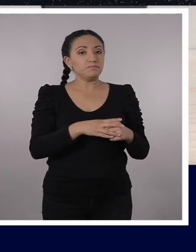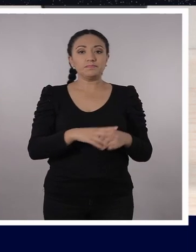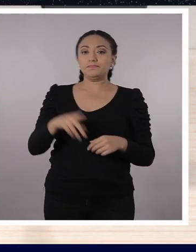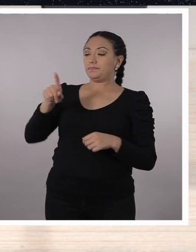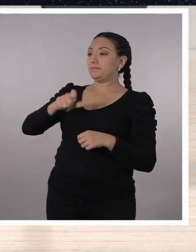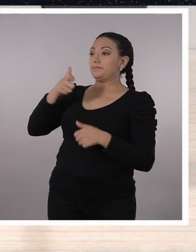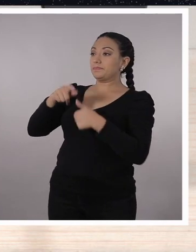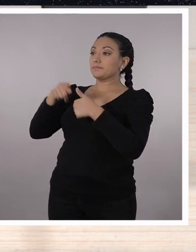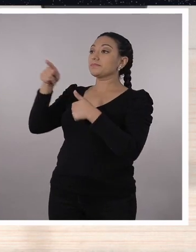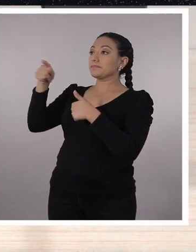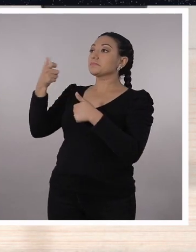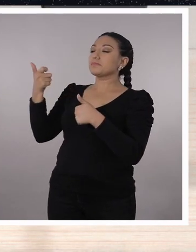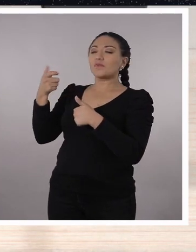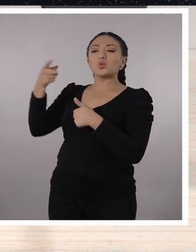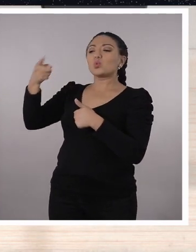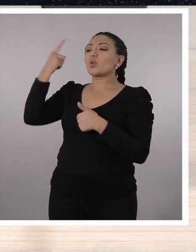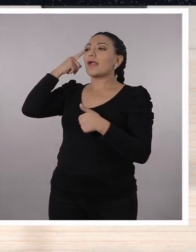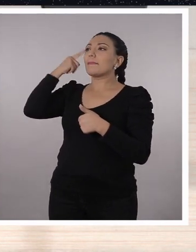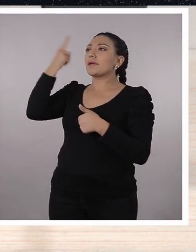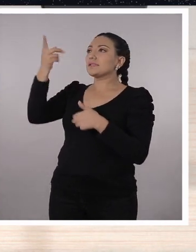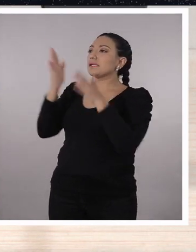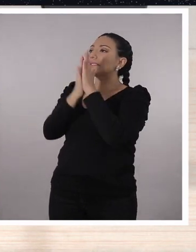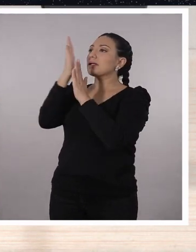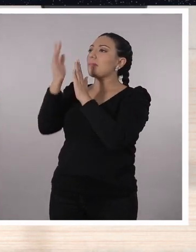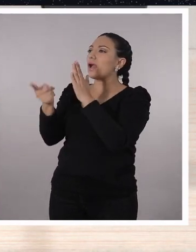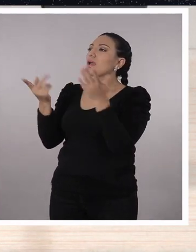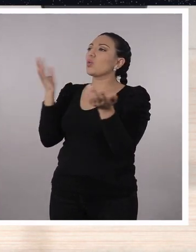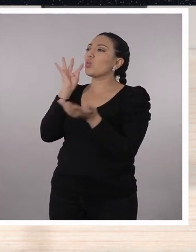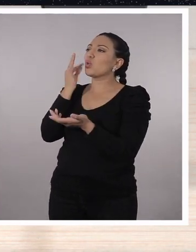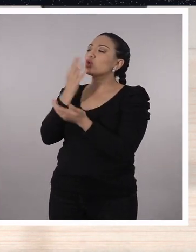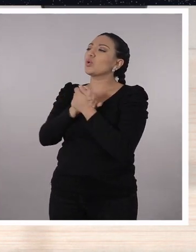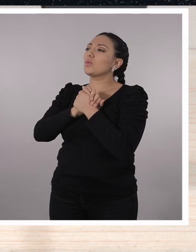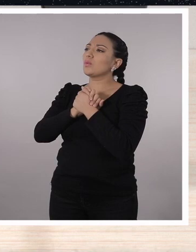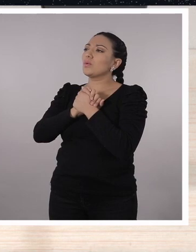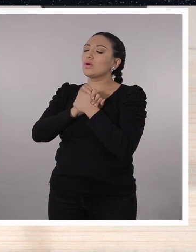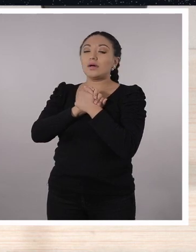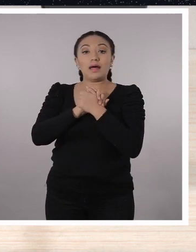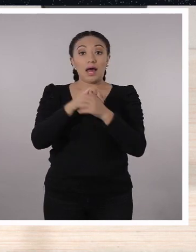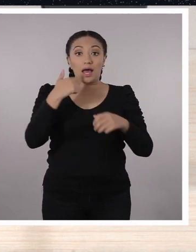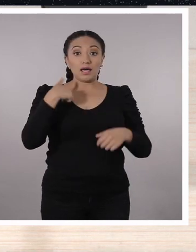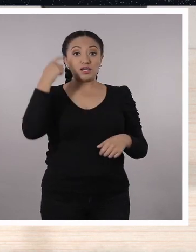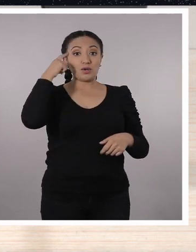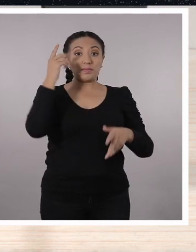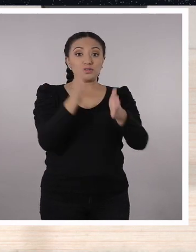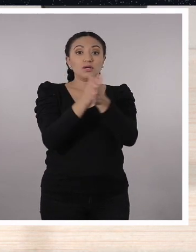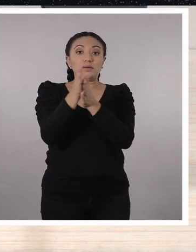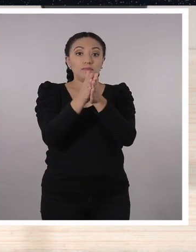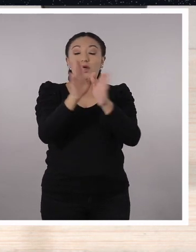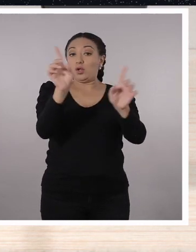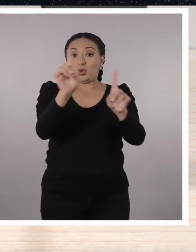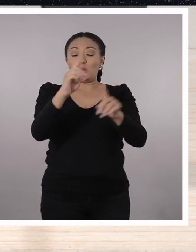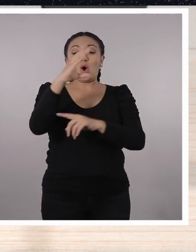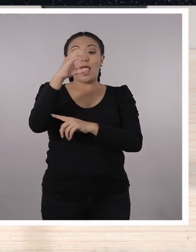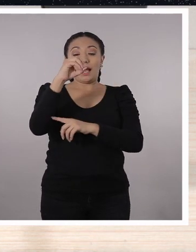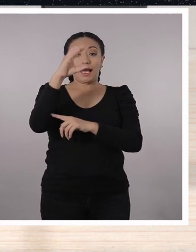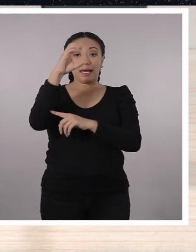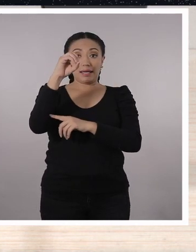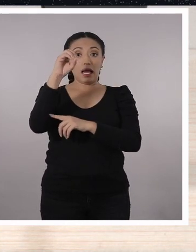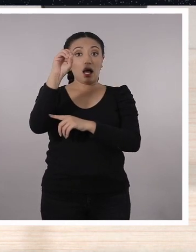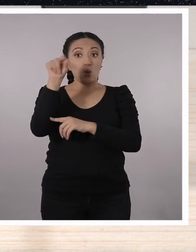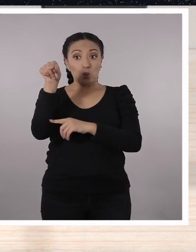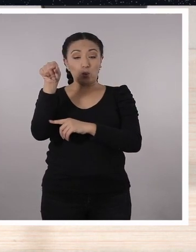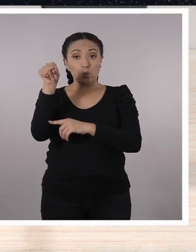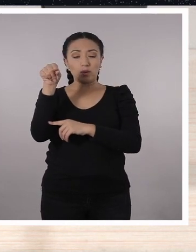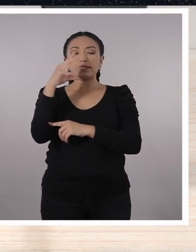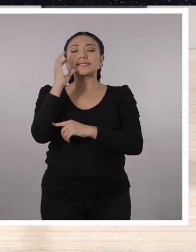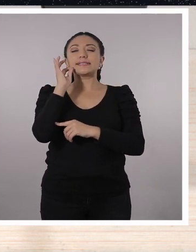Perfecto. Segunda parte de la rutina, ¿qué piensas sobre esa imagen, sobre este fruto? Bueno, pienso que el chocolate, bueno, que el